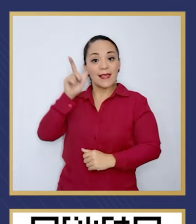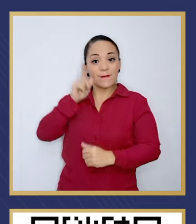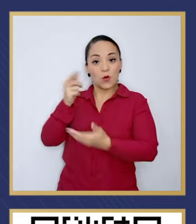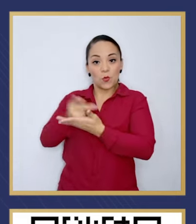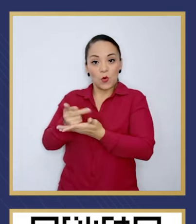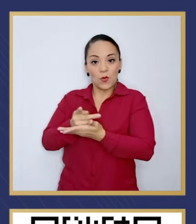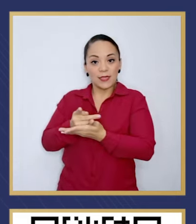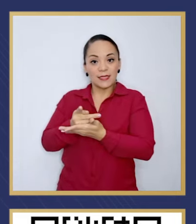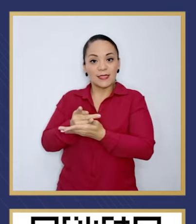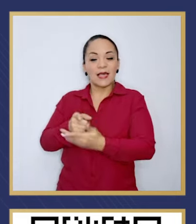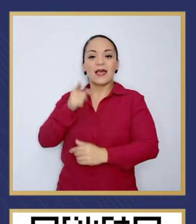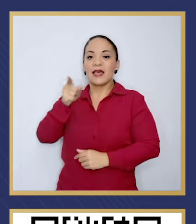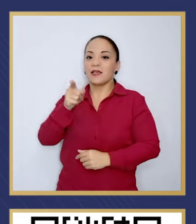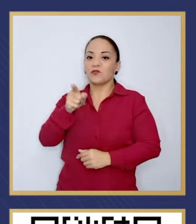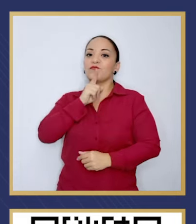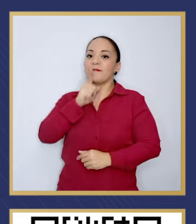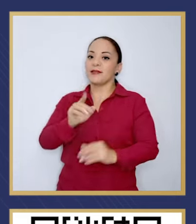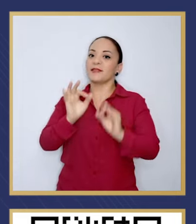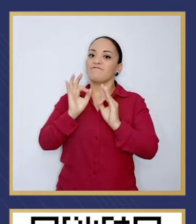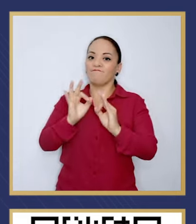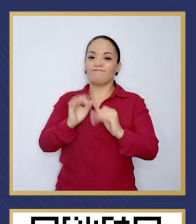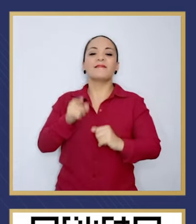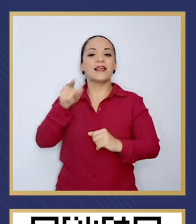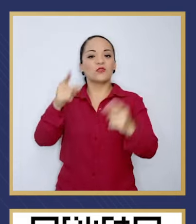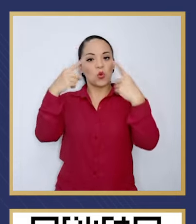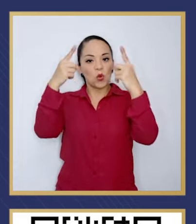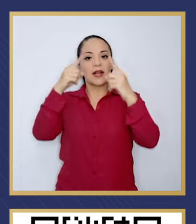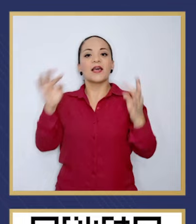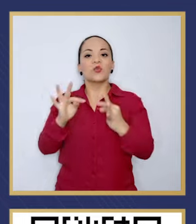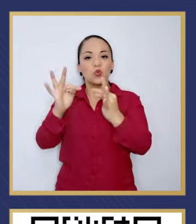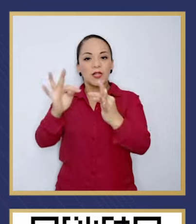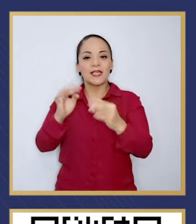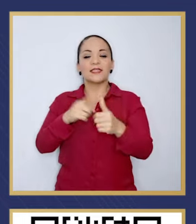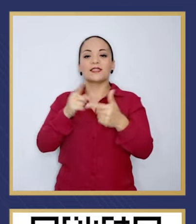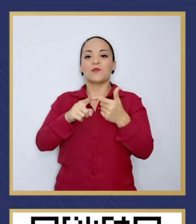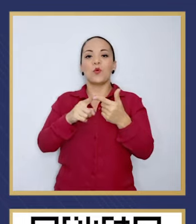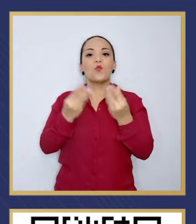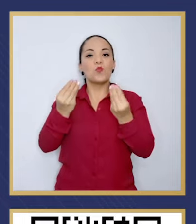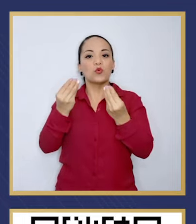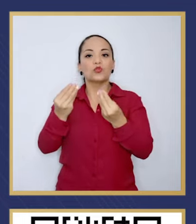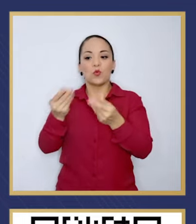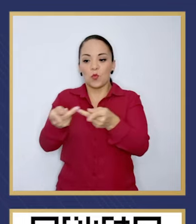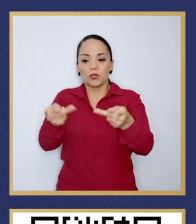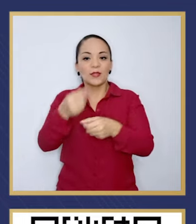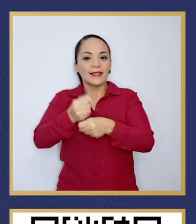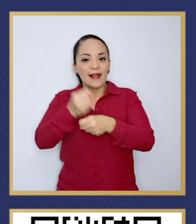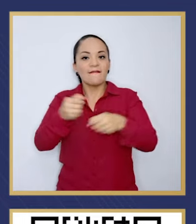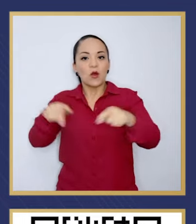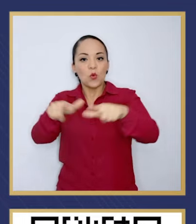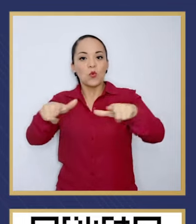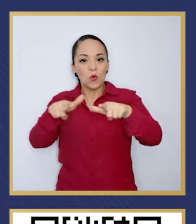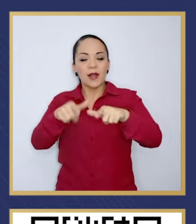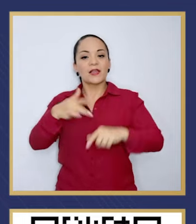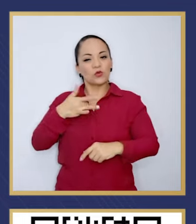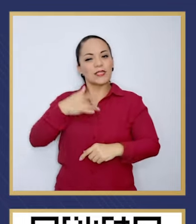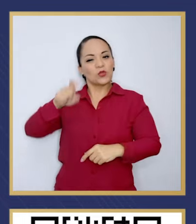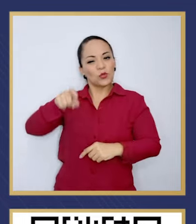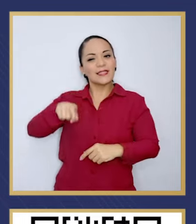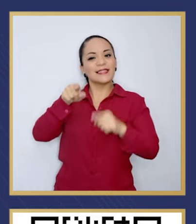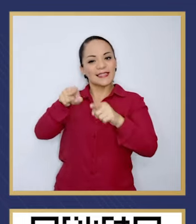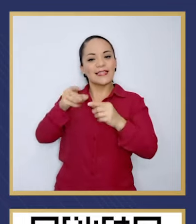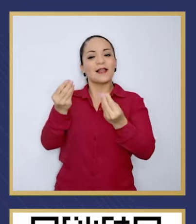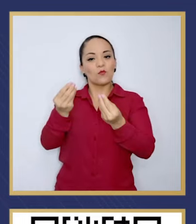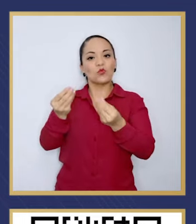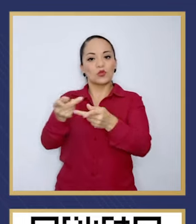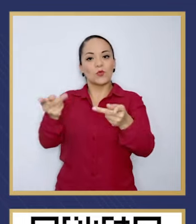me parece, realmente me parece porque levantaría mucho con el turismo, generaría muchos trabajos en una zona que siento que necesita